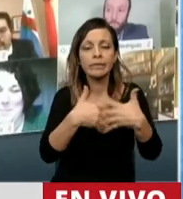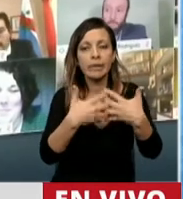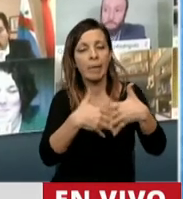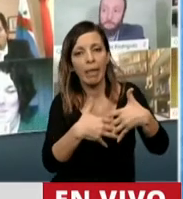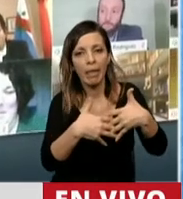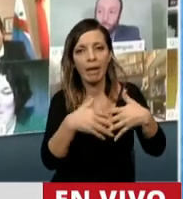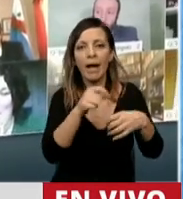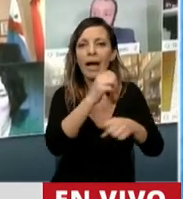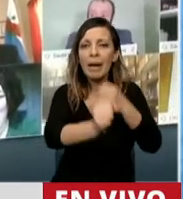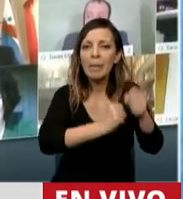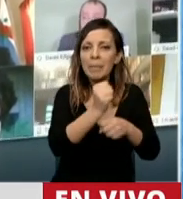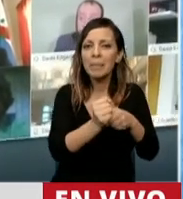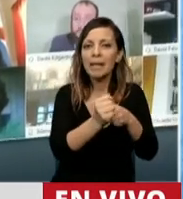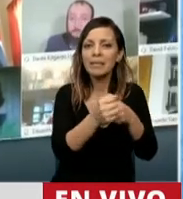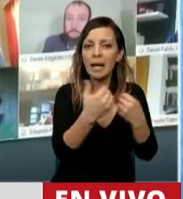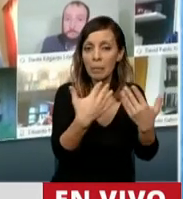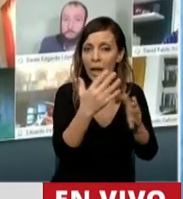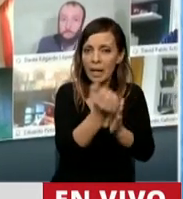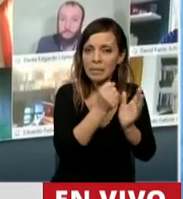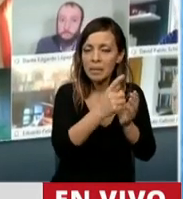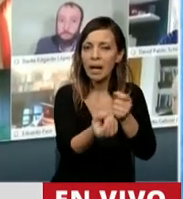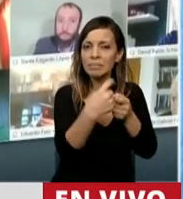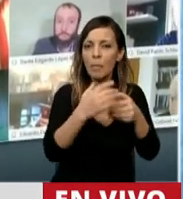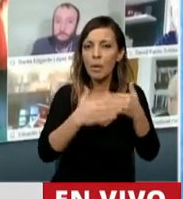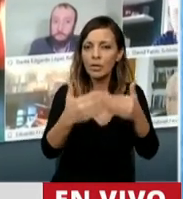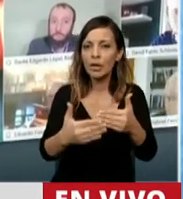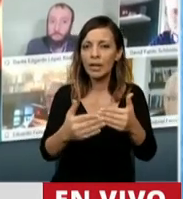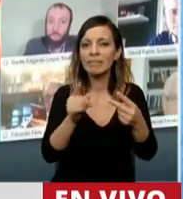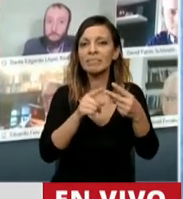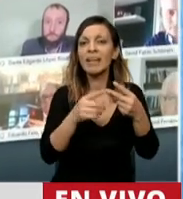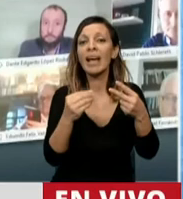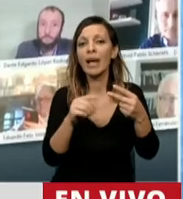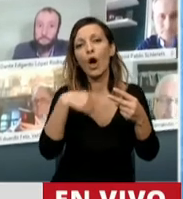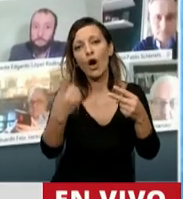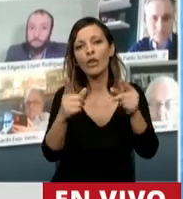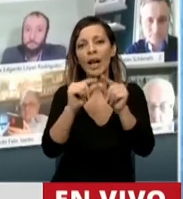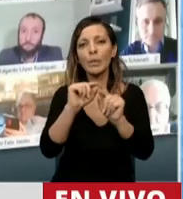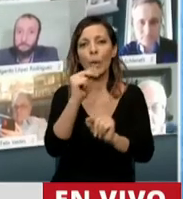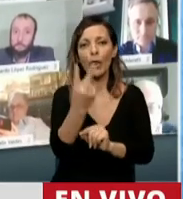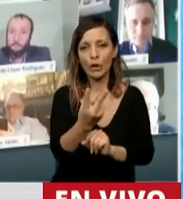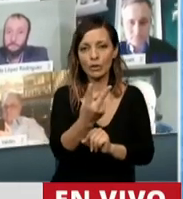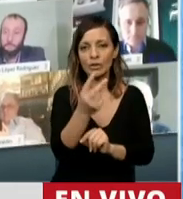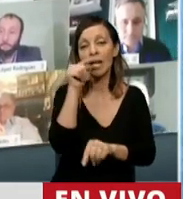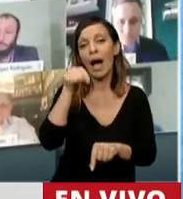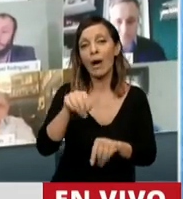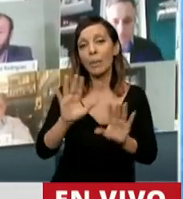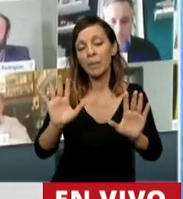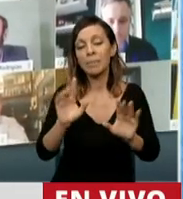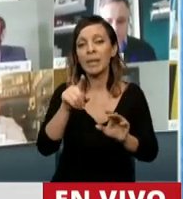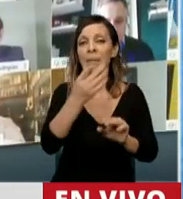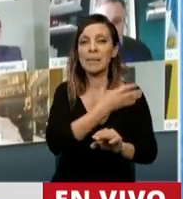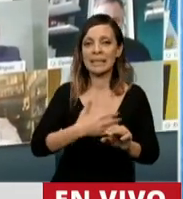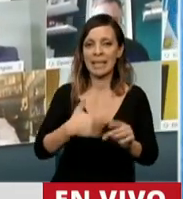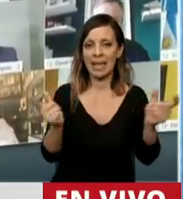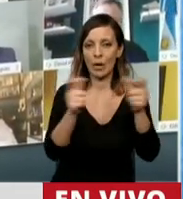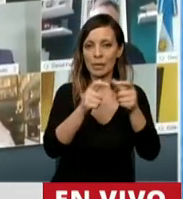a las empresas que salieran a la moratoria, en el artículo 2, bueno, ahora el presidente de la Comisión de